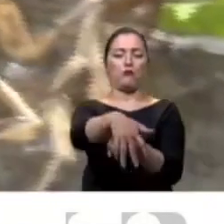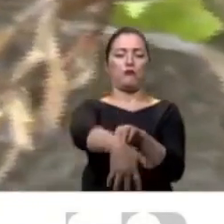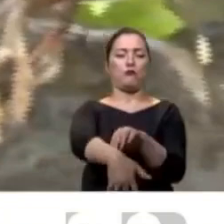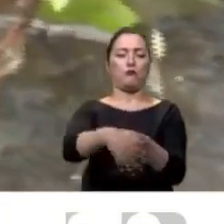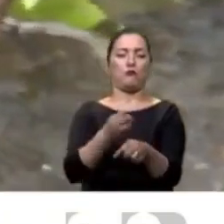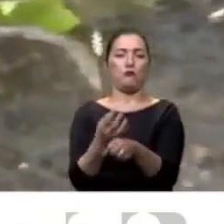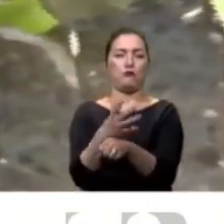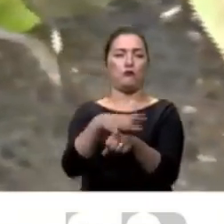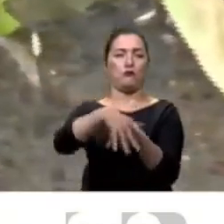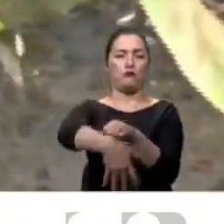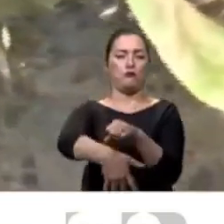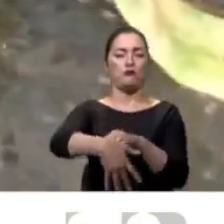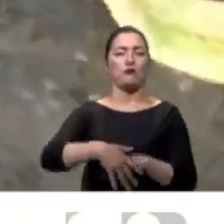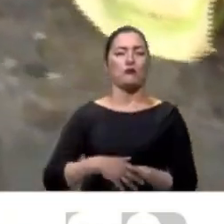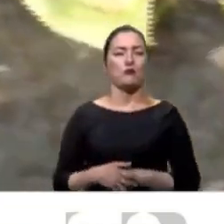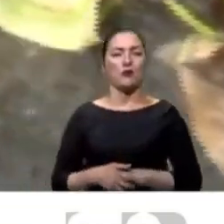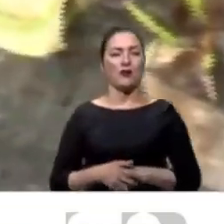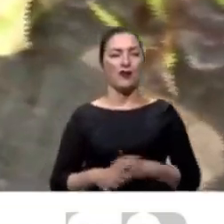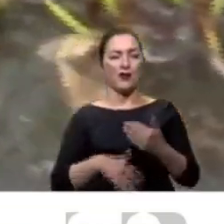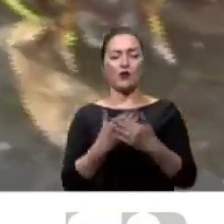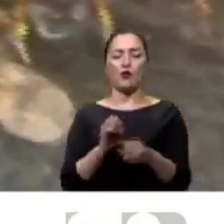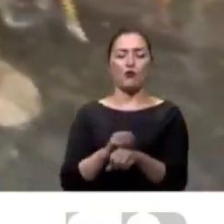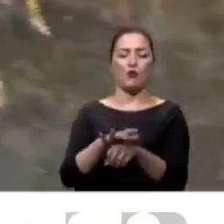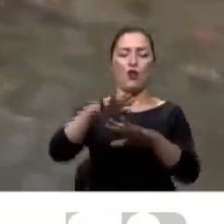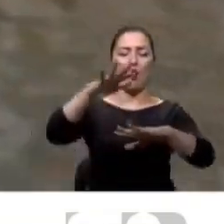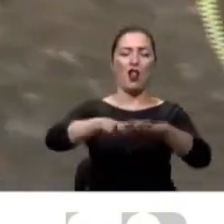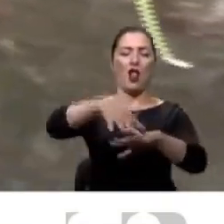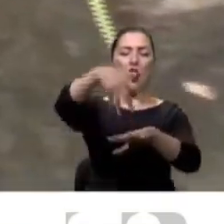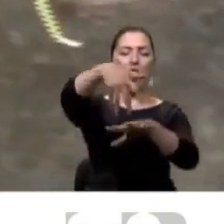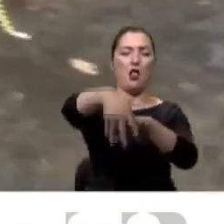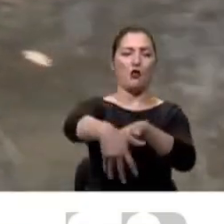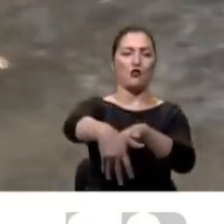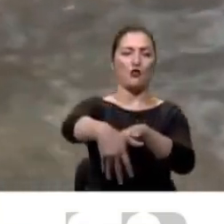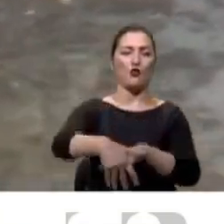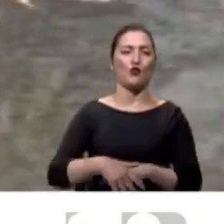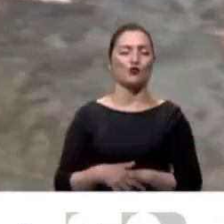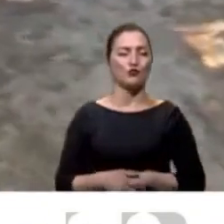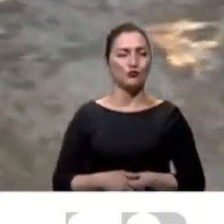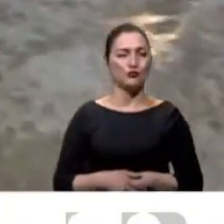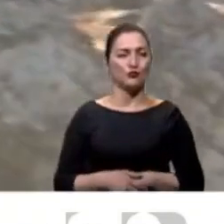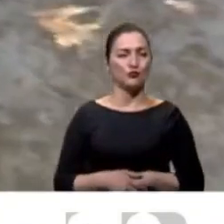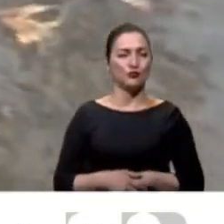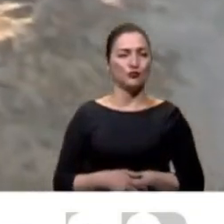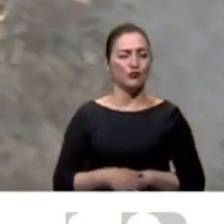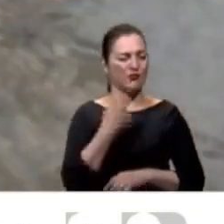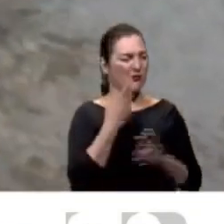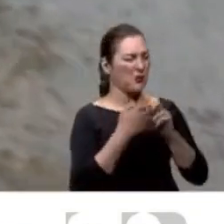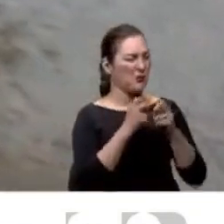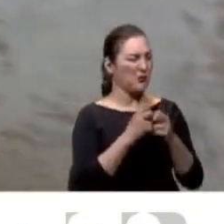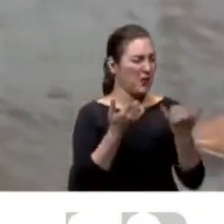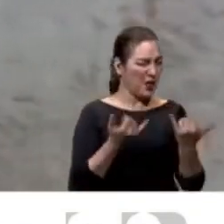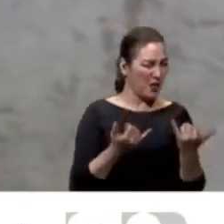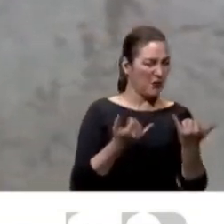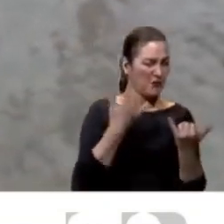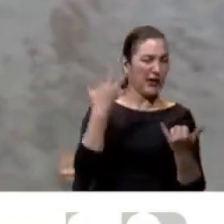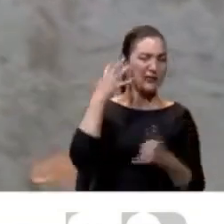ve mucho la cantidad de agua, pero todo se va al alcantarillado. Justamente usted me mencionaba que esta problemática no es nueva, que